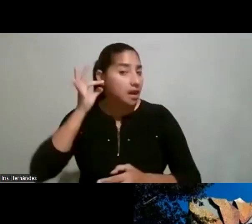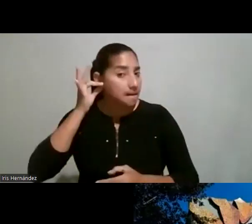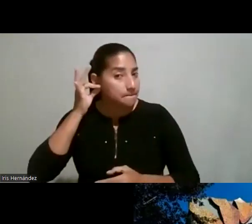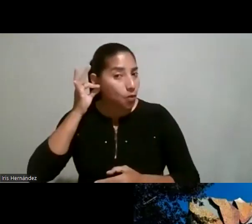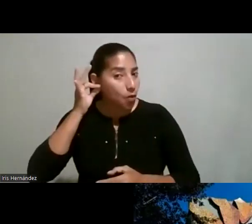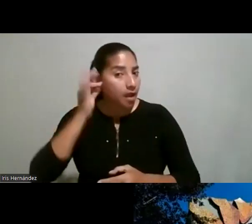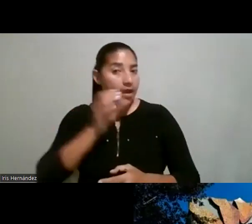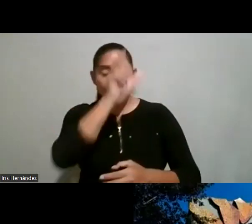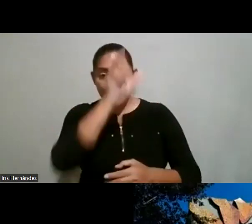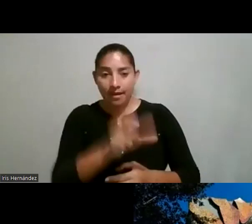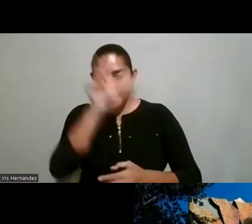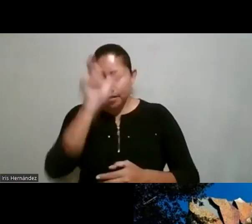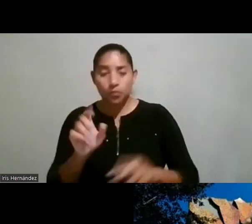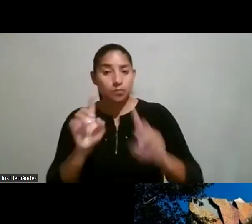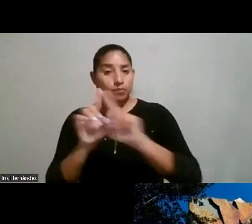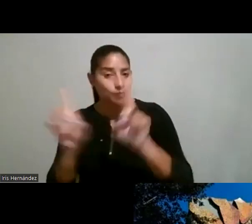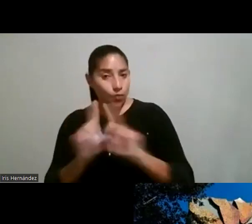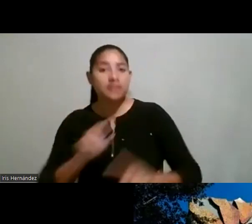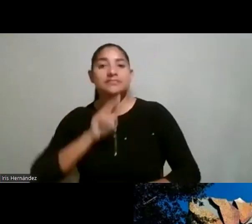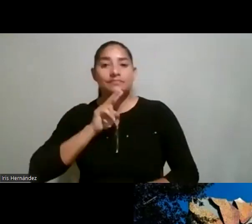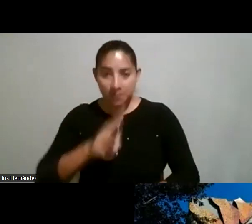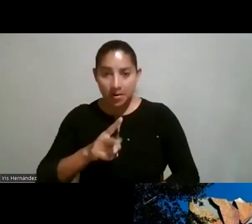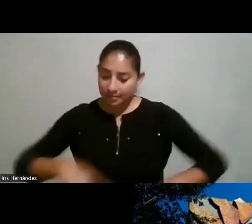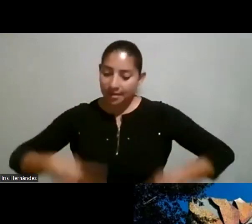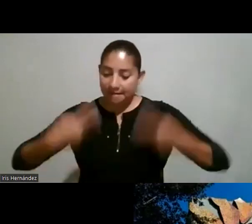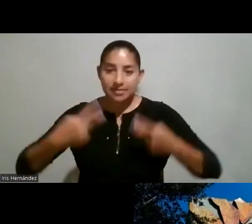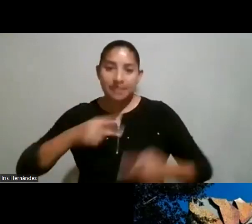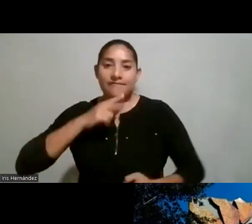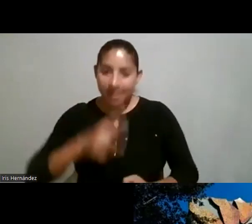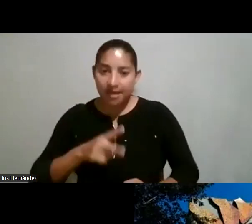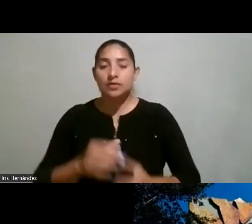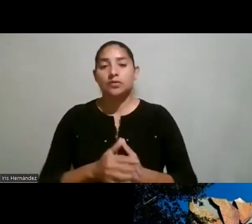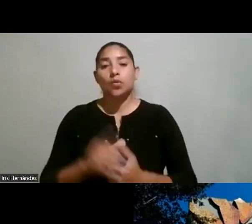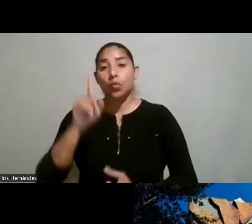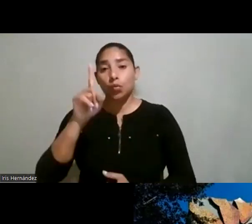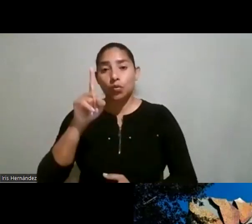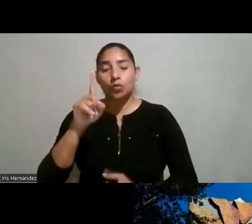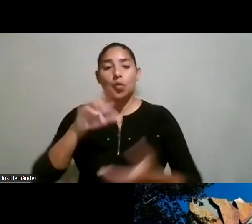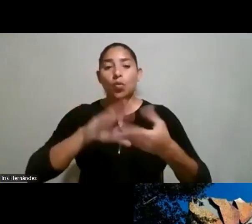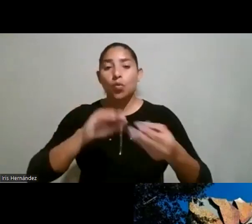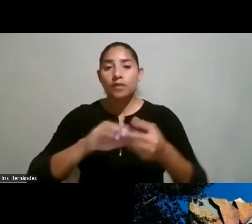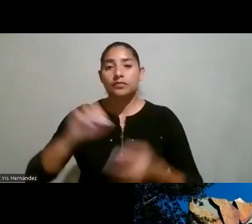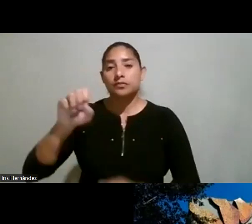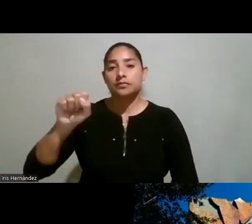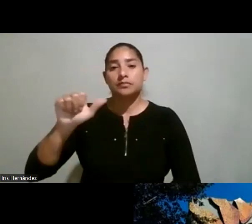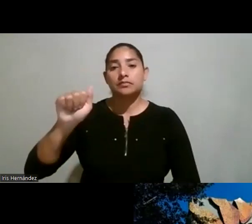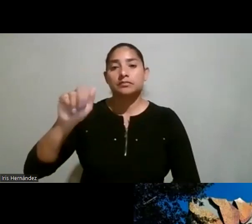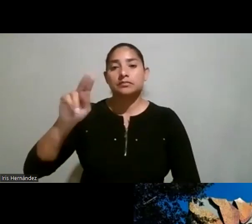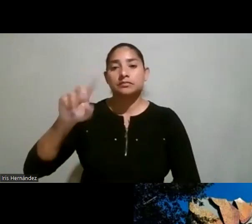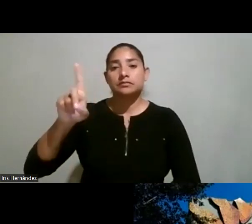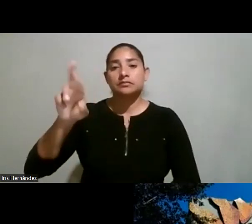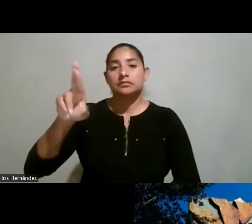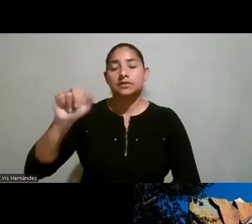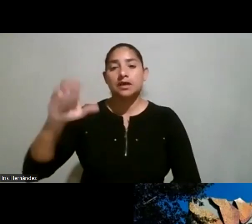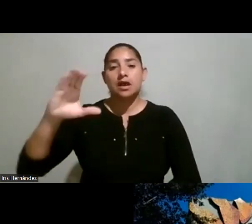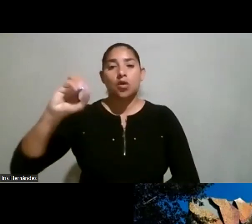inspirada tan inspirados en mujeres reales bueno por ejemplo uno está inspirado en Doña Sandra justamente en Doña Sandra Kaufman